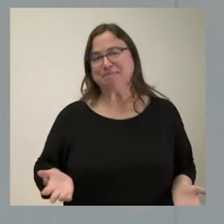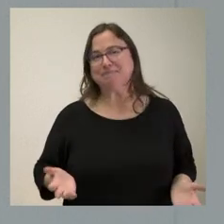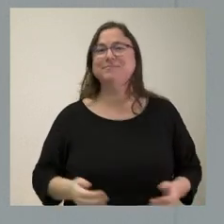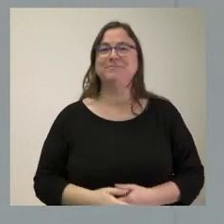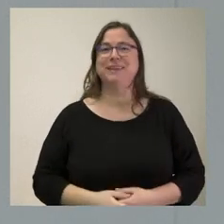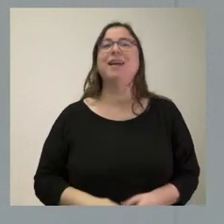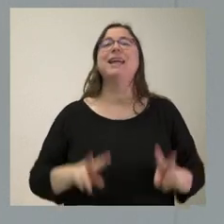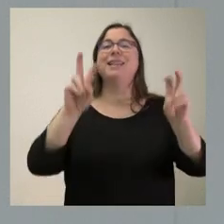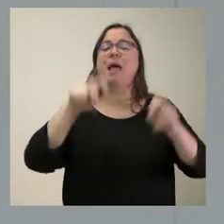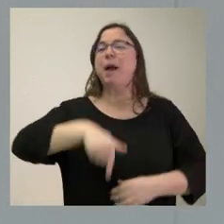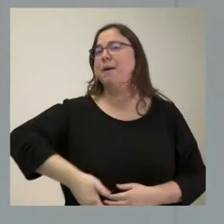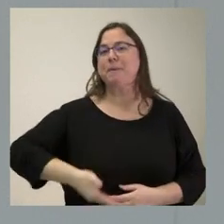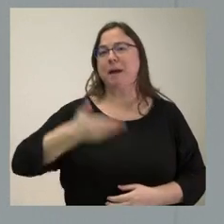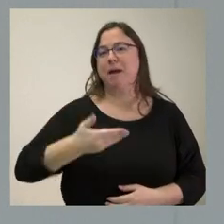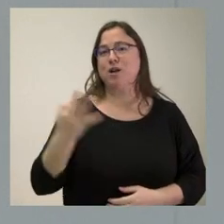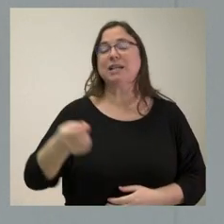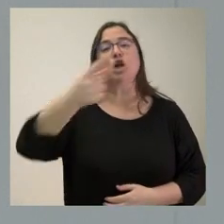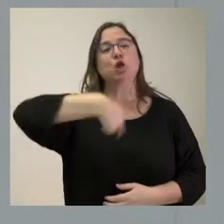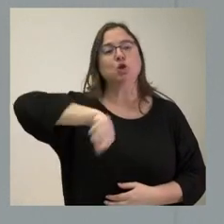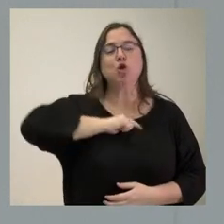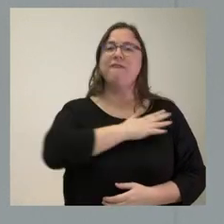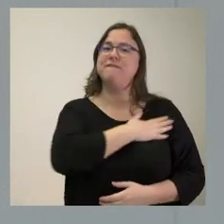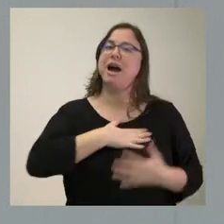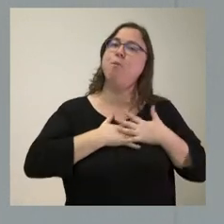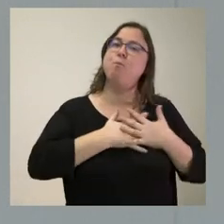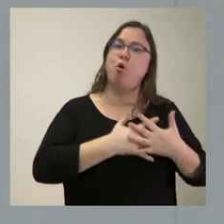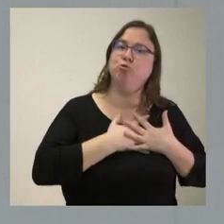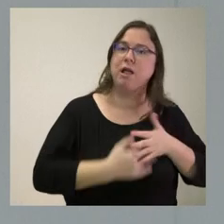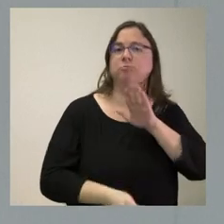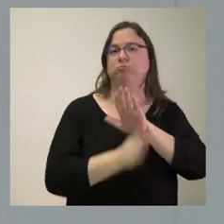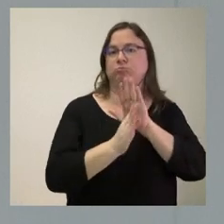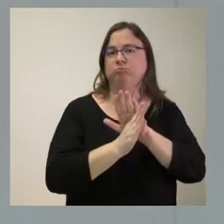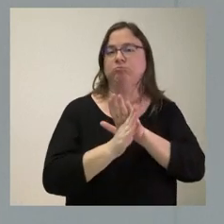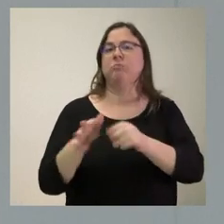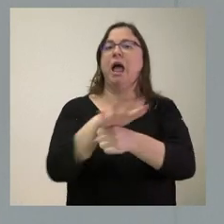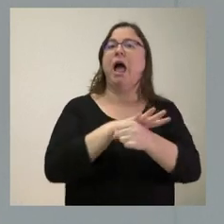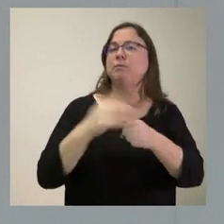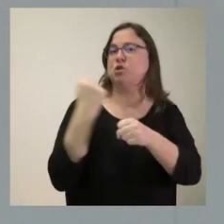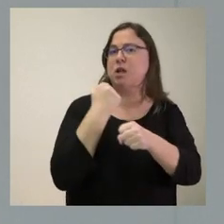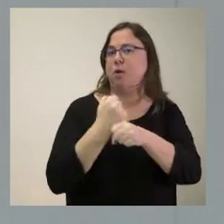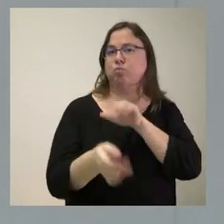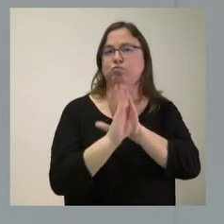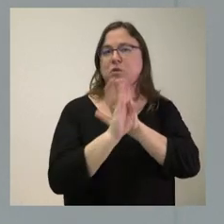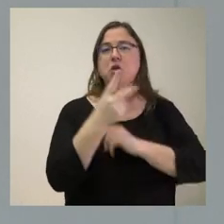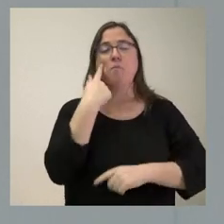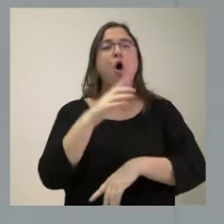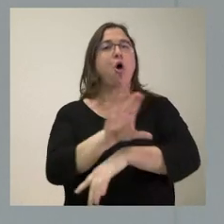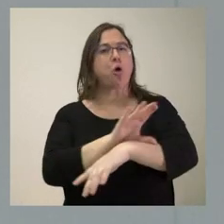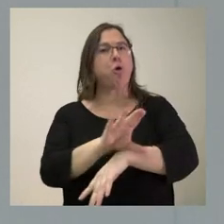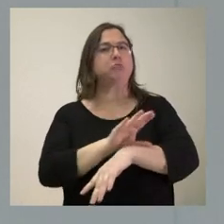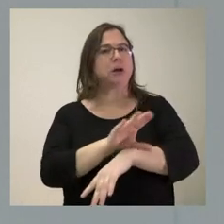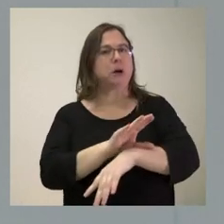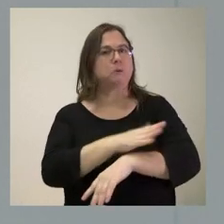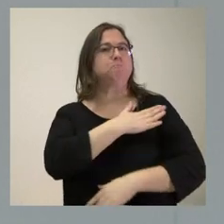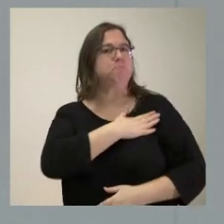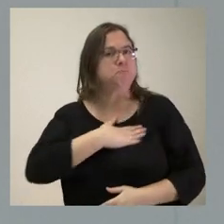pero aquí lo importante es que todos tengamos la voluntad de seguir trabajando en nuestro ámbito de actuación. Yo veo que los consejeros tienen claro lo